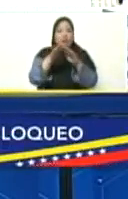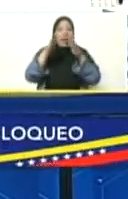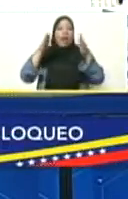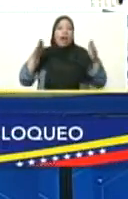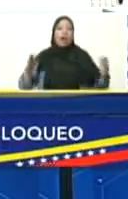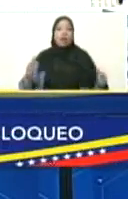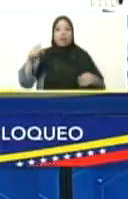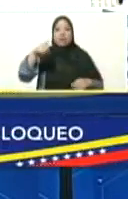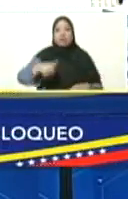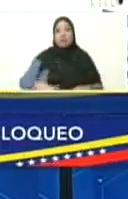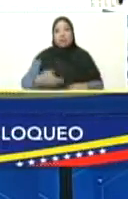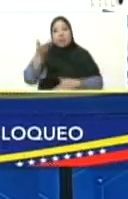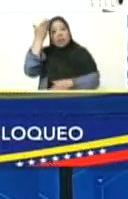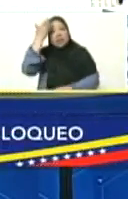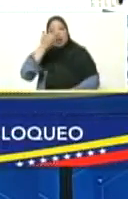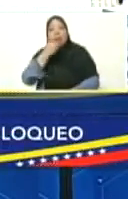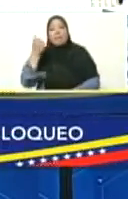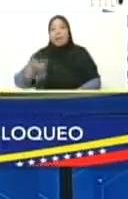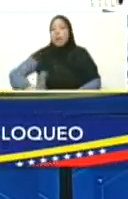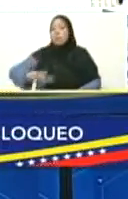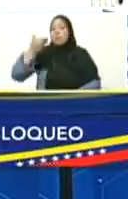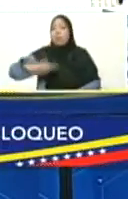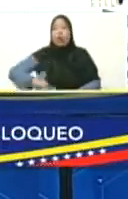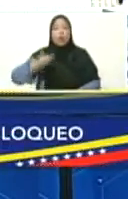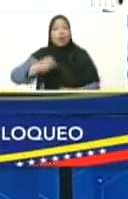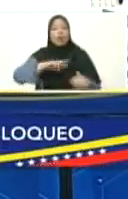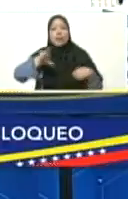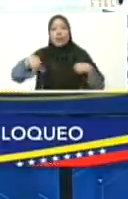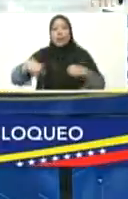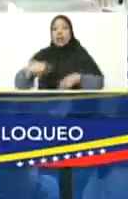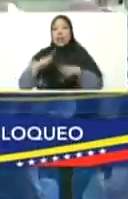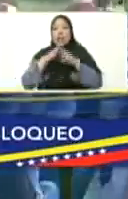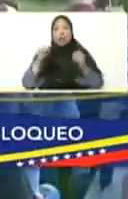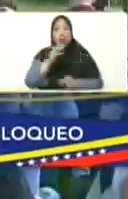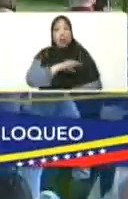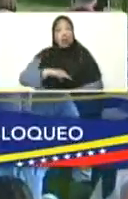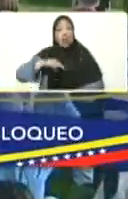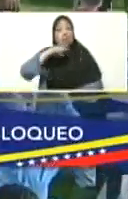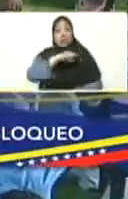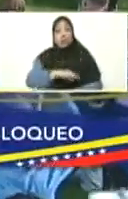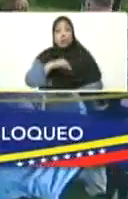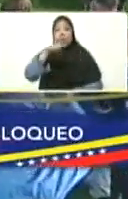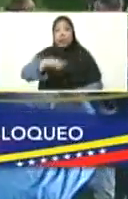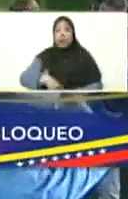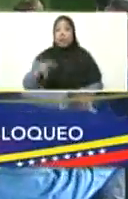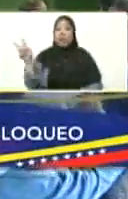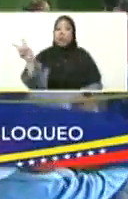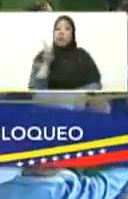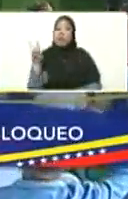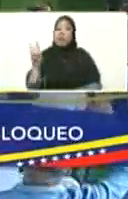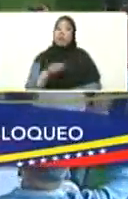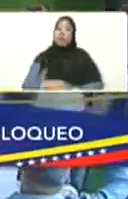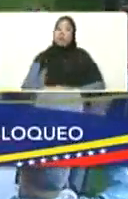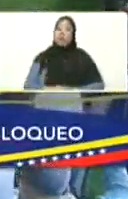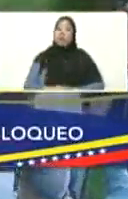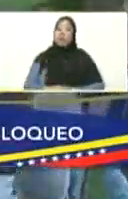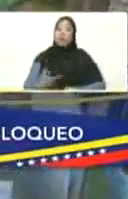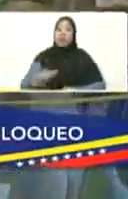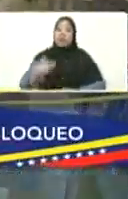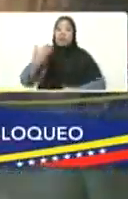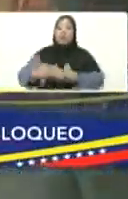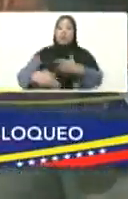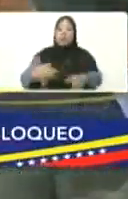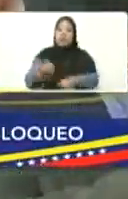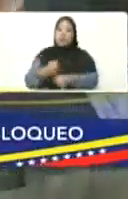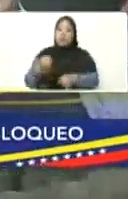es la reina de las misiones y grandes misiones de Venezuela. La reina absoluta, que no se detiene ni